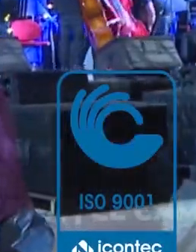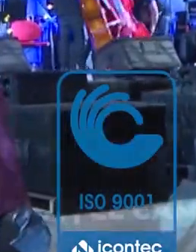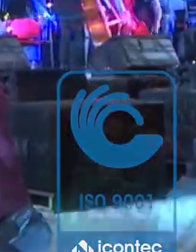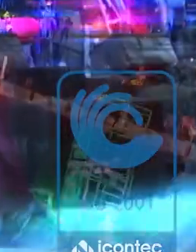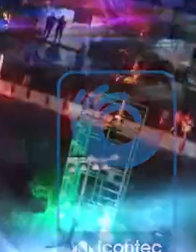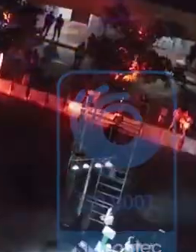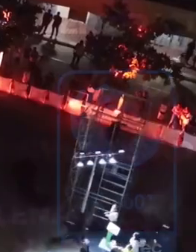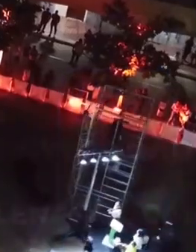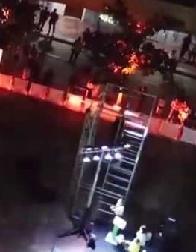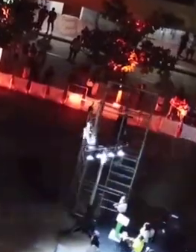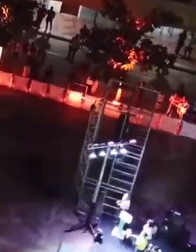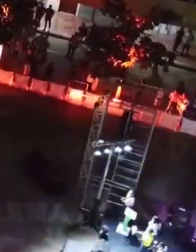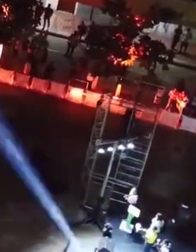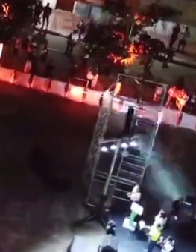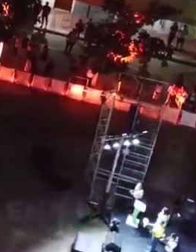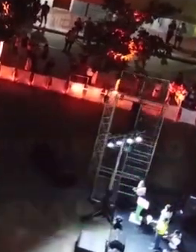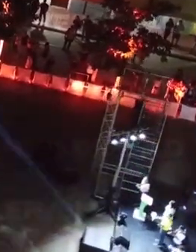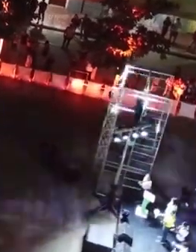e innovadora.